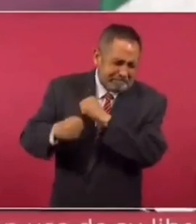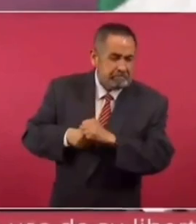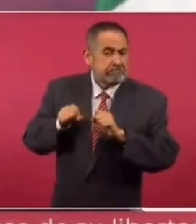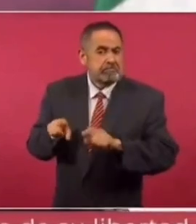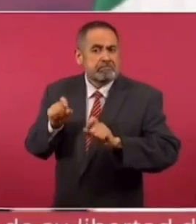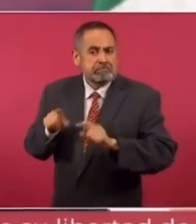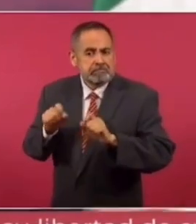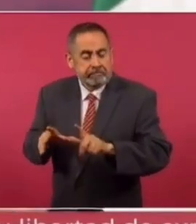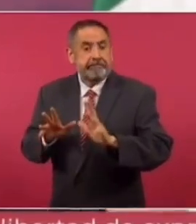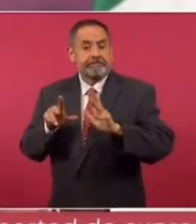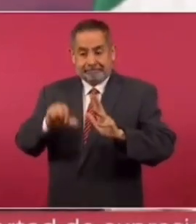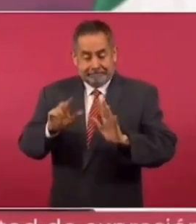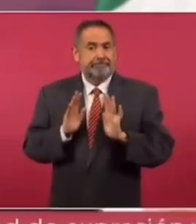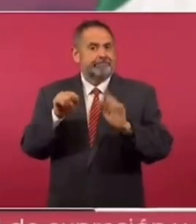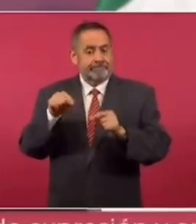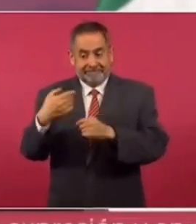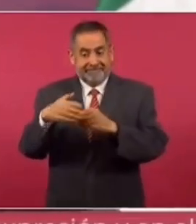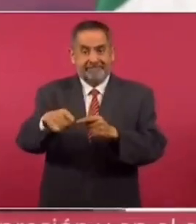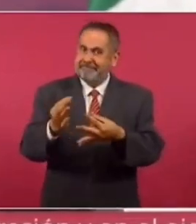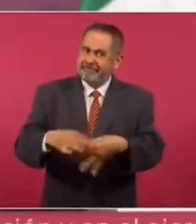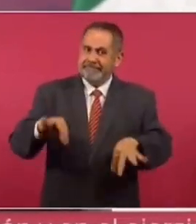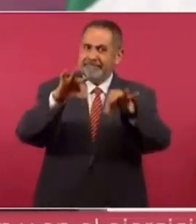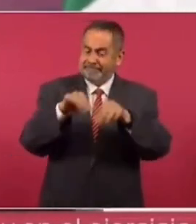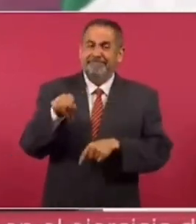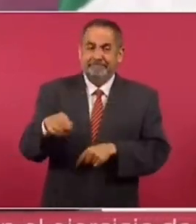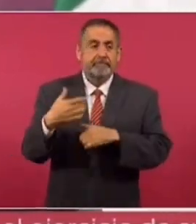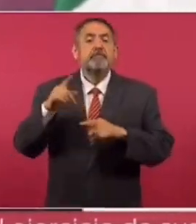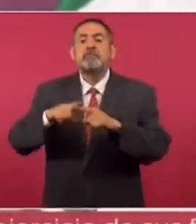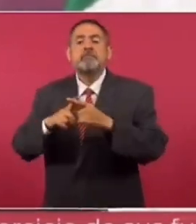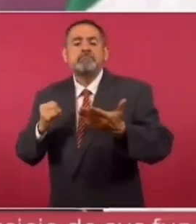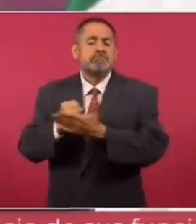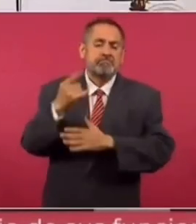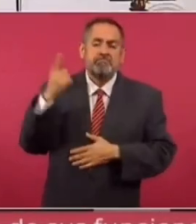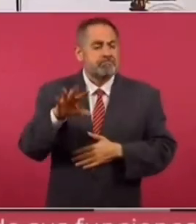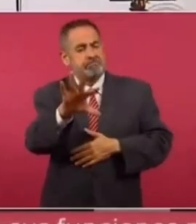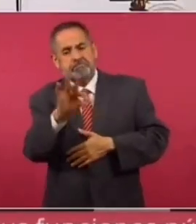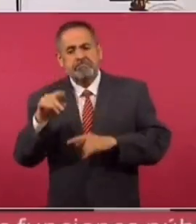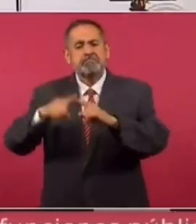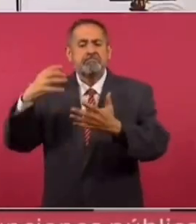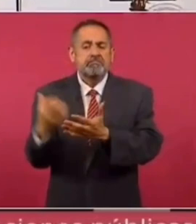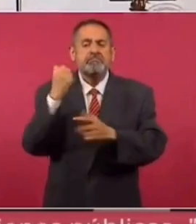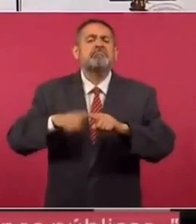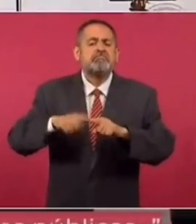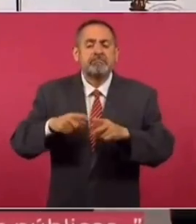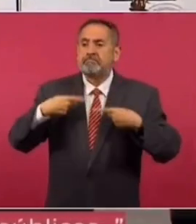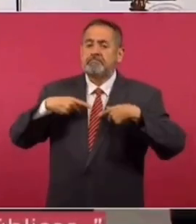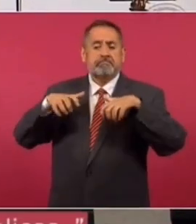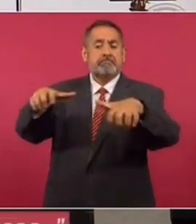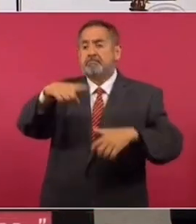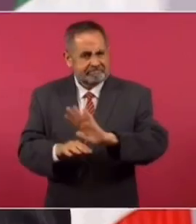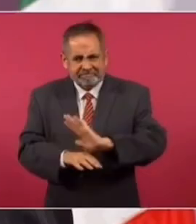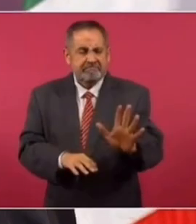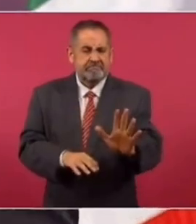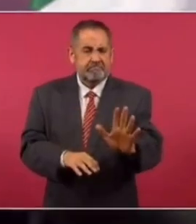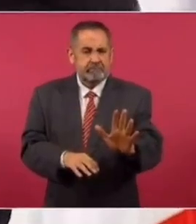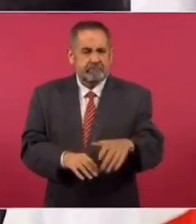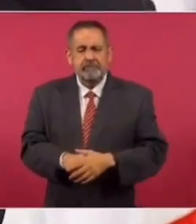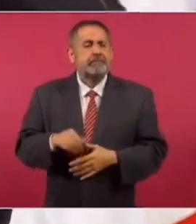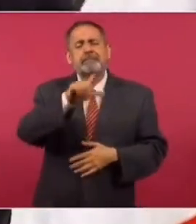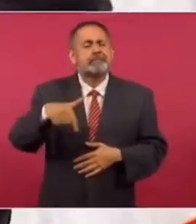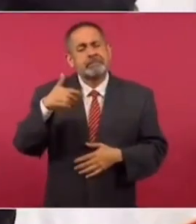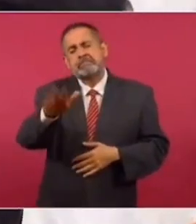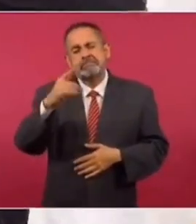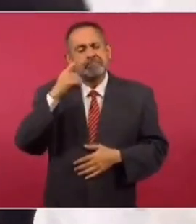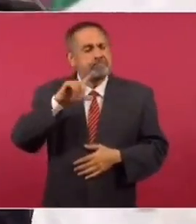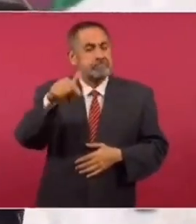Entonces, son elecciones muy importantes. ¿Quién va a decidir? La gente, el pueblo, libremente. Y ya